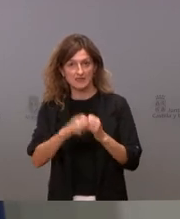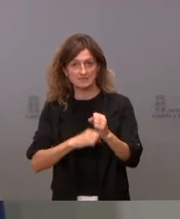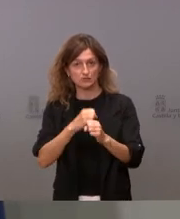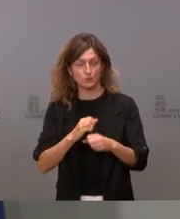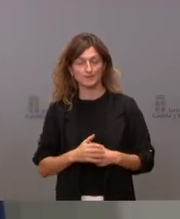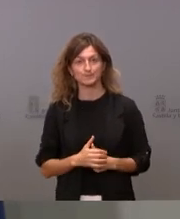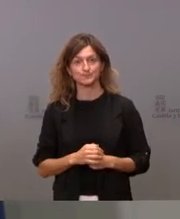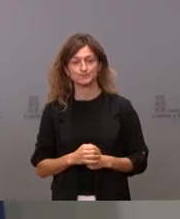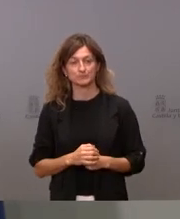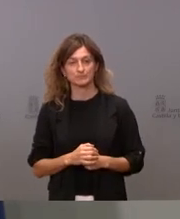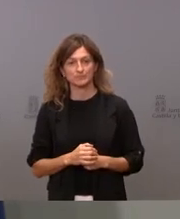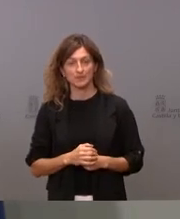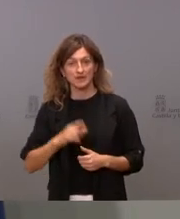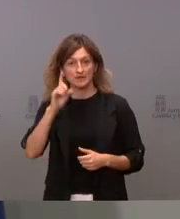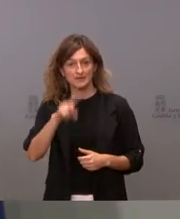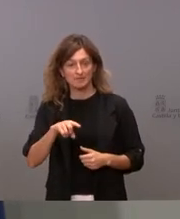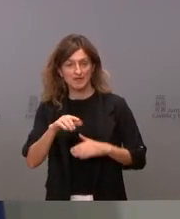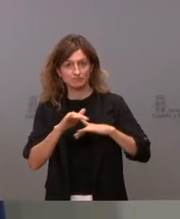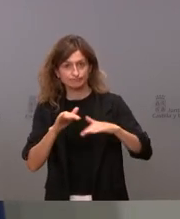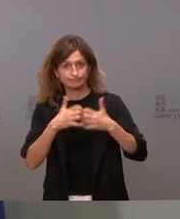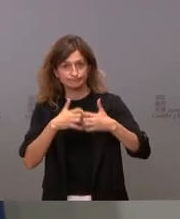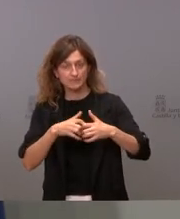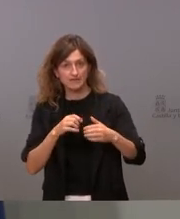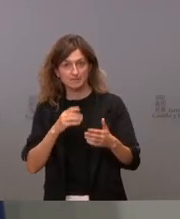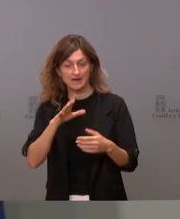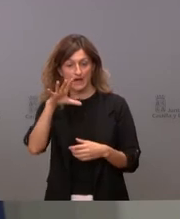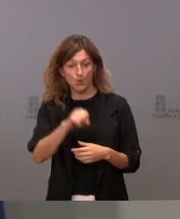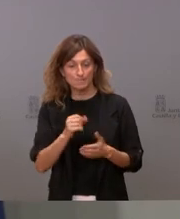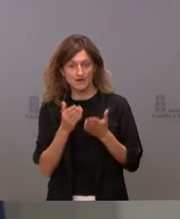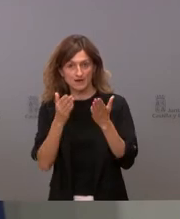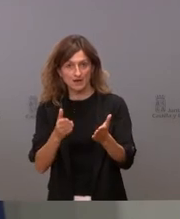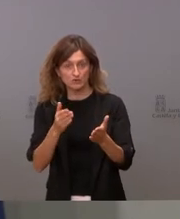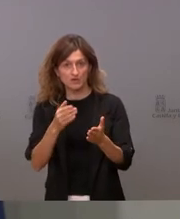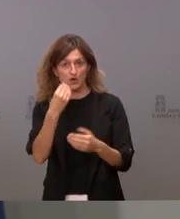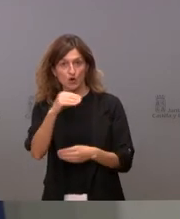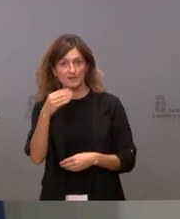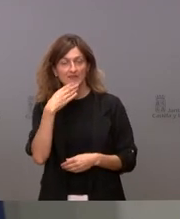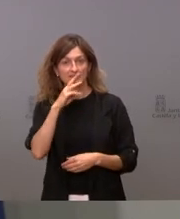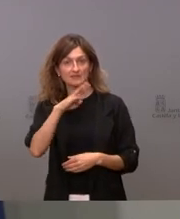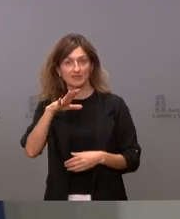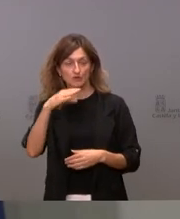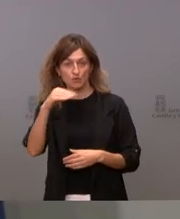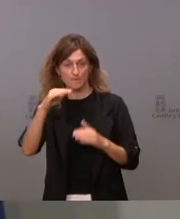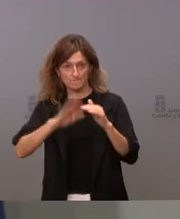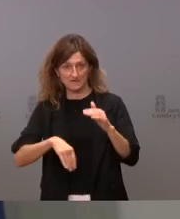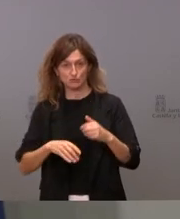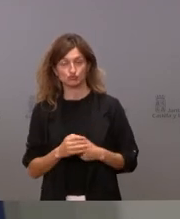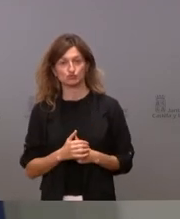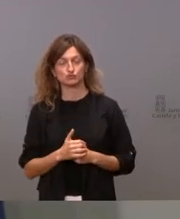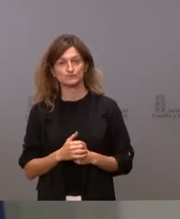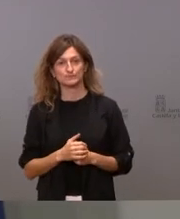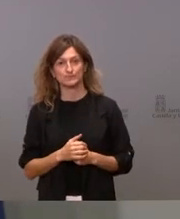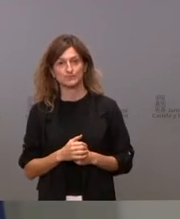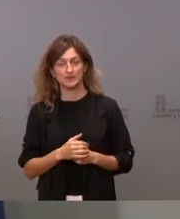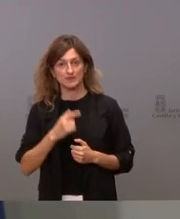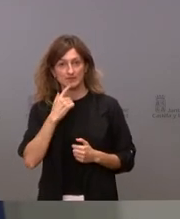pero también hemos puesto en marcha ayudas a la compra para jóvenes menores de 35 años reduciéndoles en este